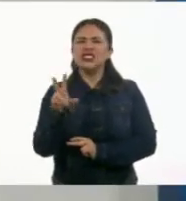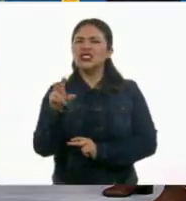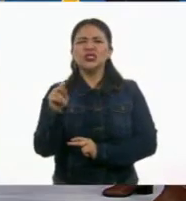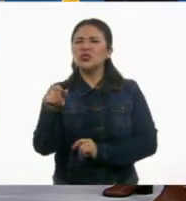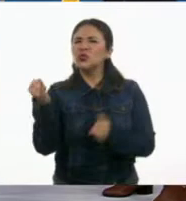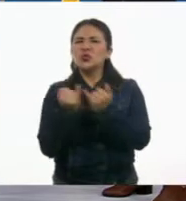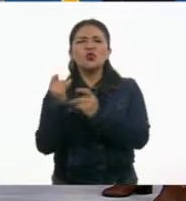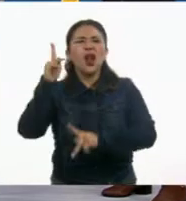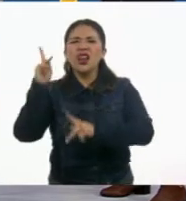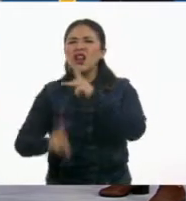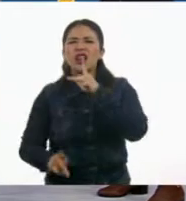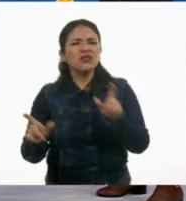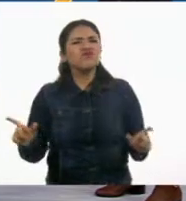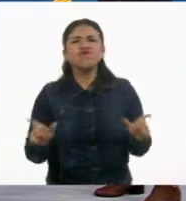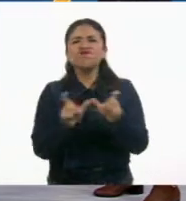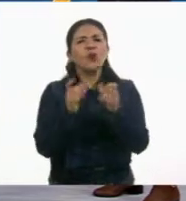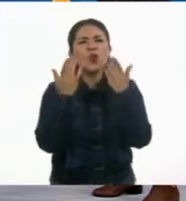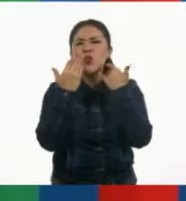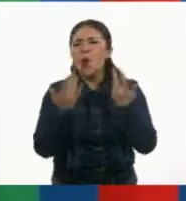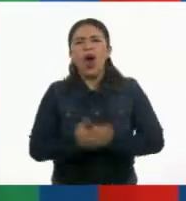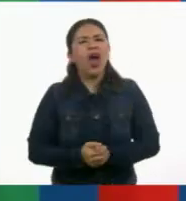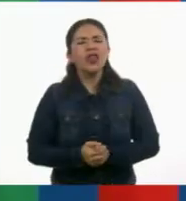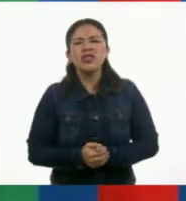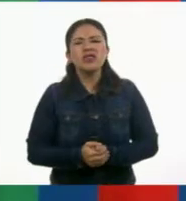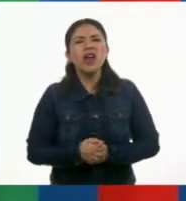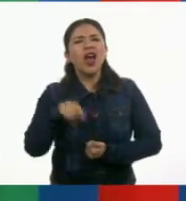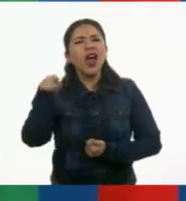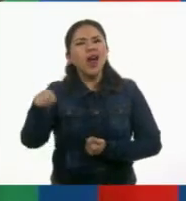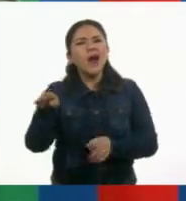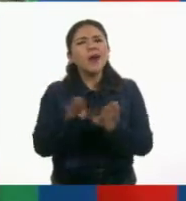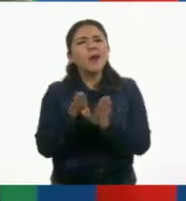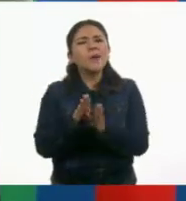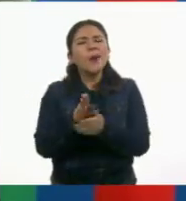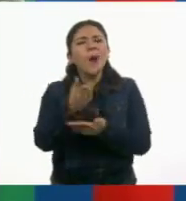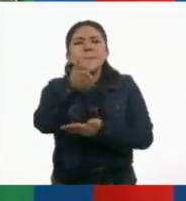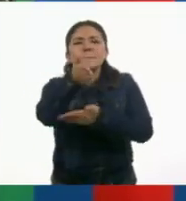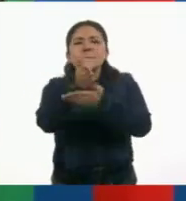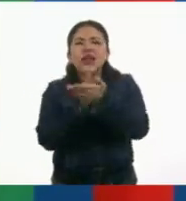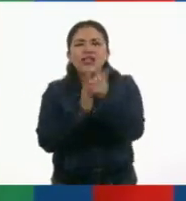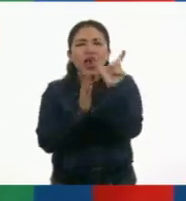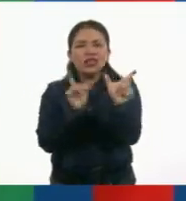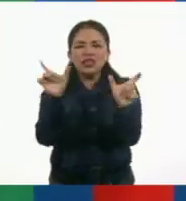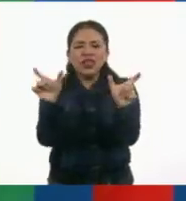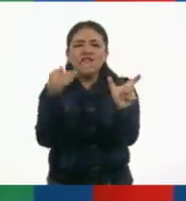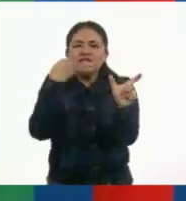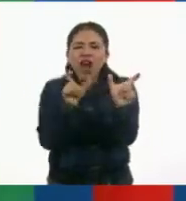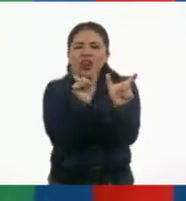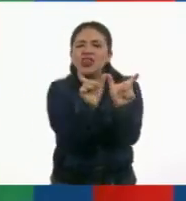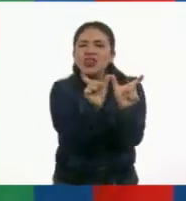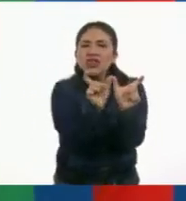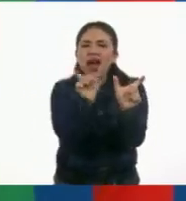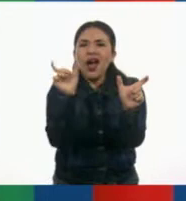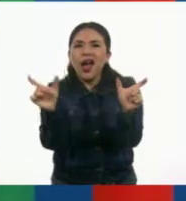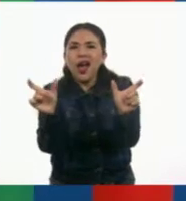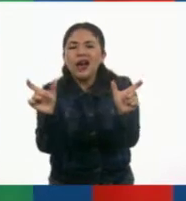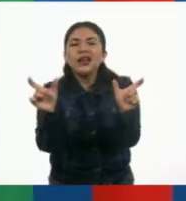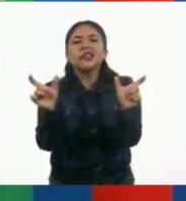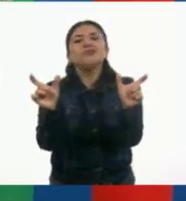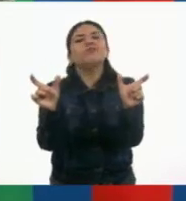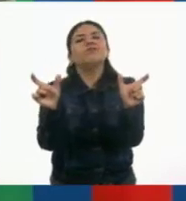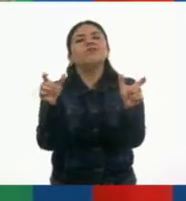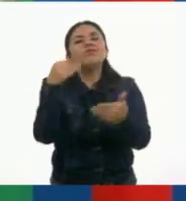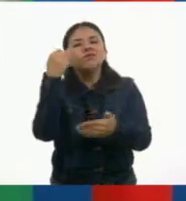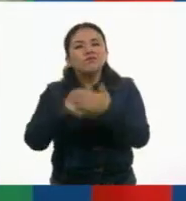incompleta. O sea, lo que quiero decir es que está en medio de dos frases. O sea, esta une dos